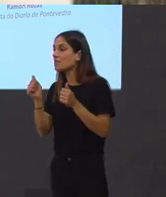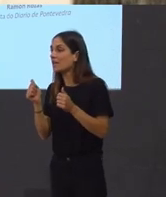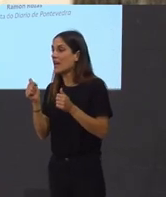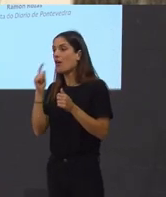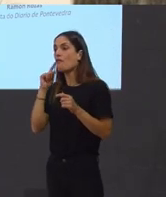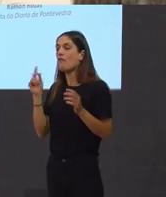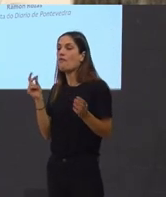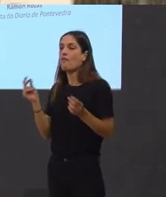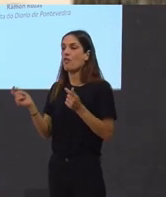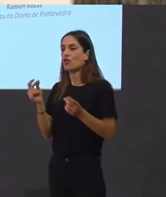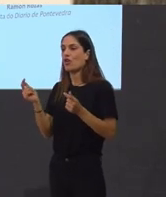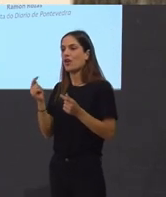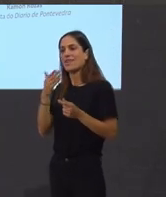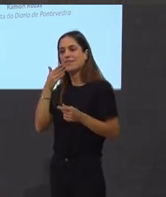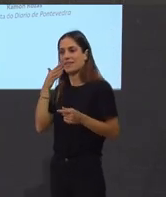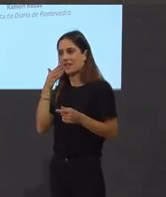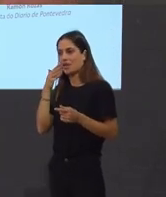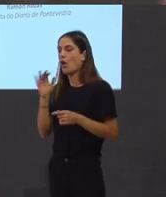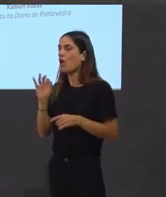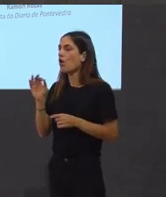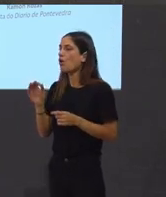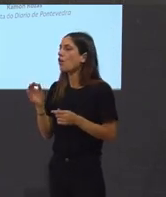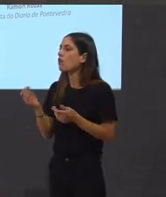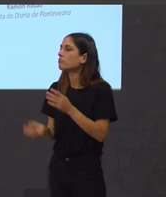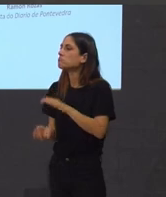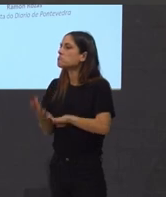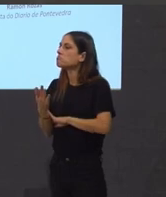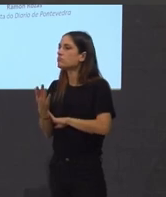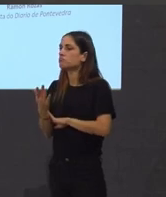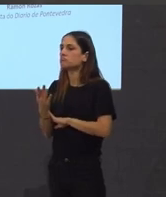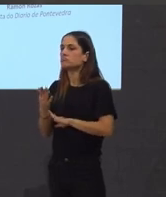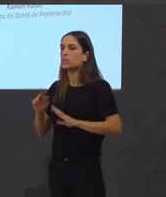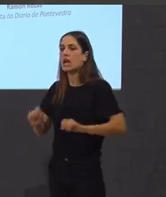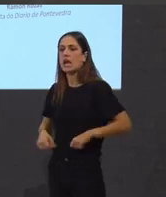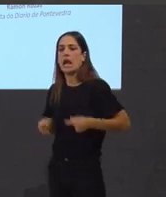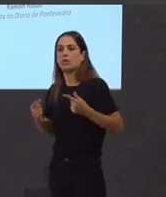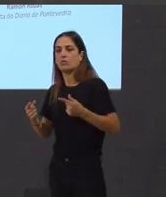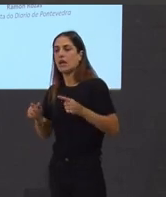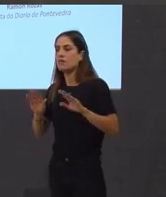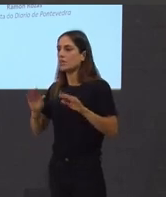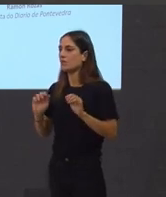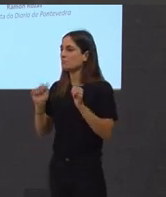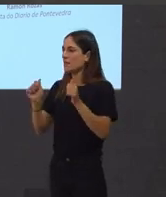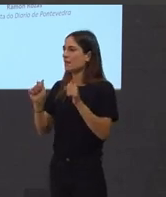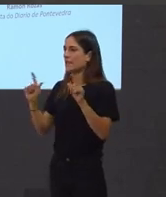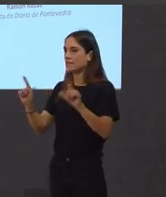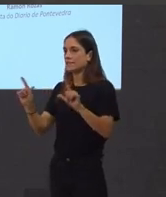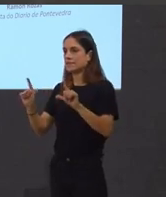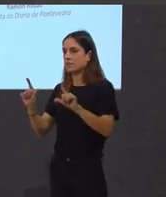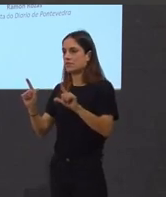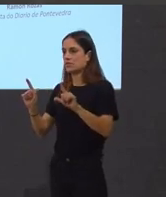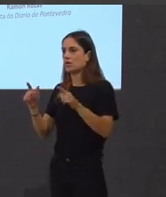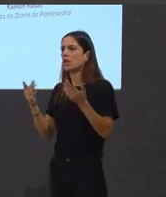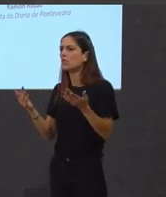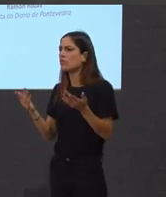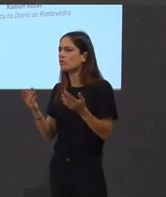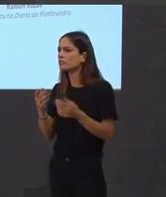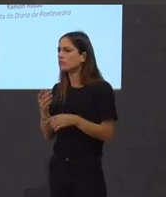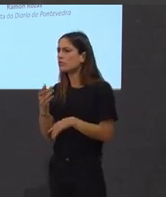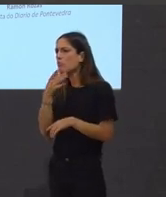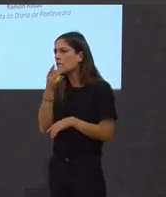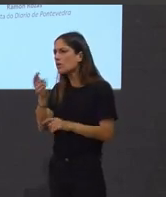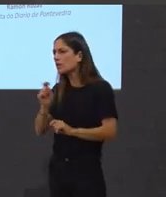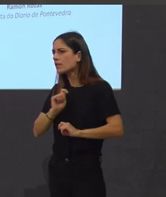ou por unha etnografía moi espontánea, pero que está na televisión. Que é exactamente o que nos dá vergoña? E esa